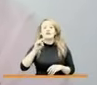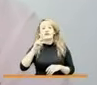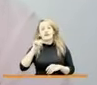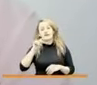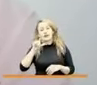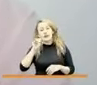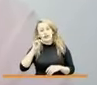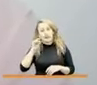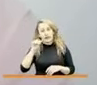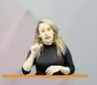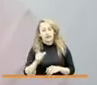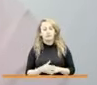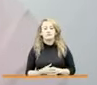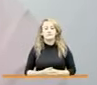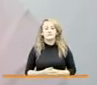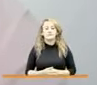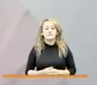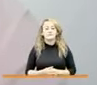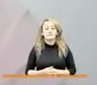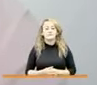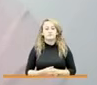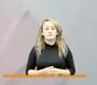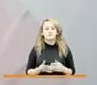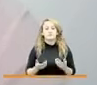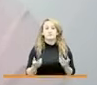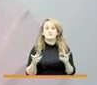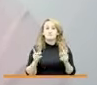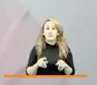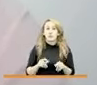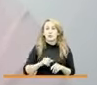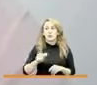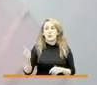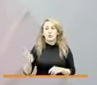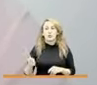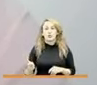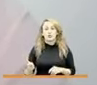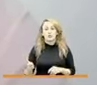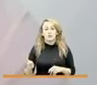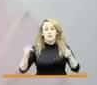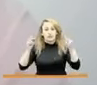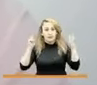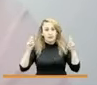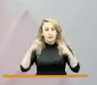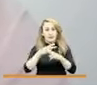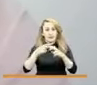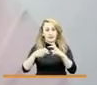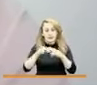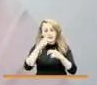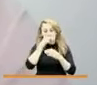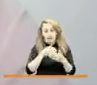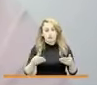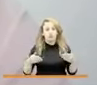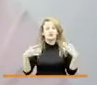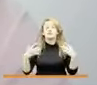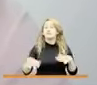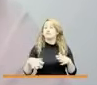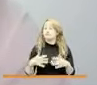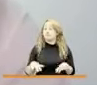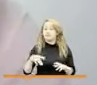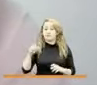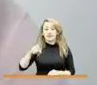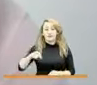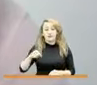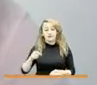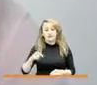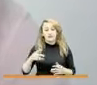y también tenemos el tema de los parques infantiles algo muy necesario para la población